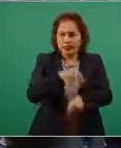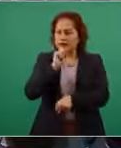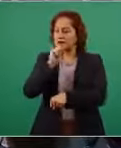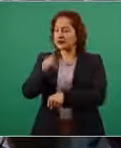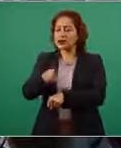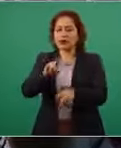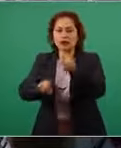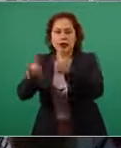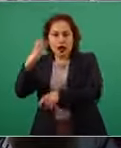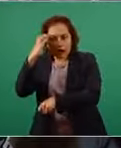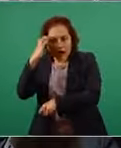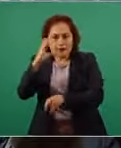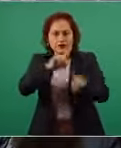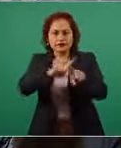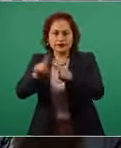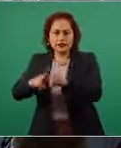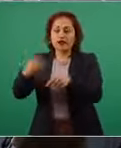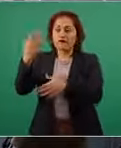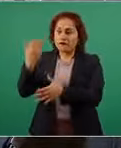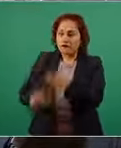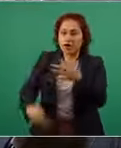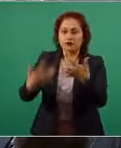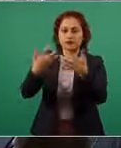nos faltaban respiradores